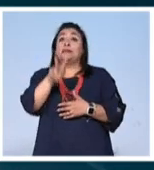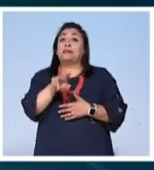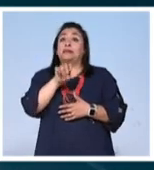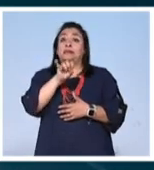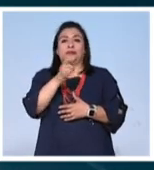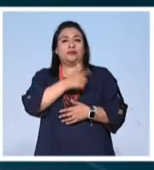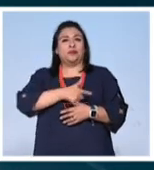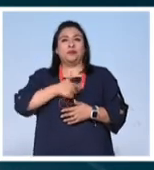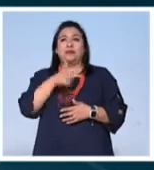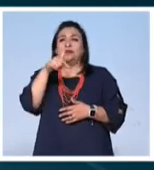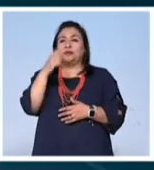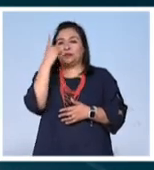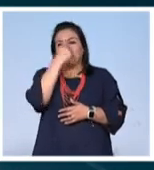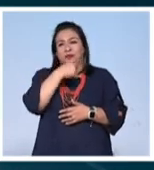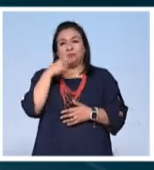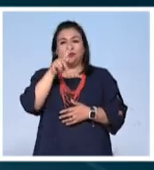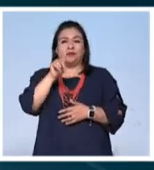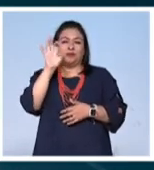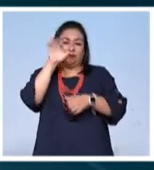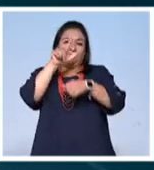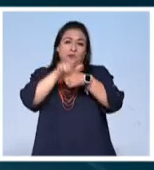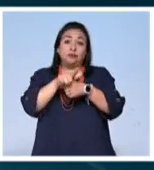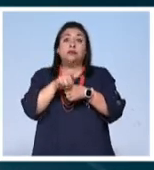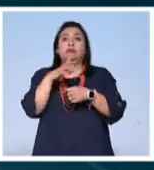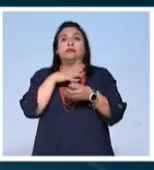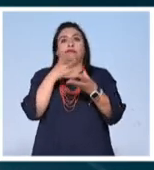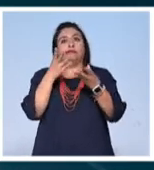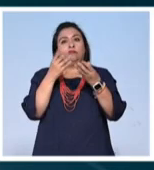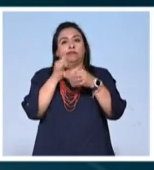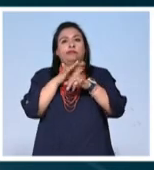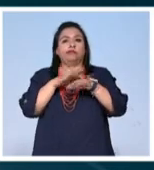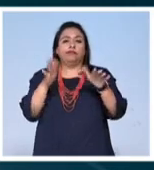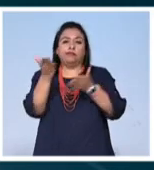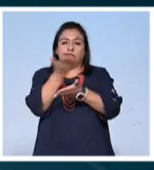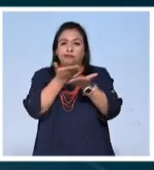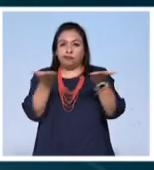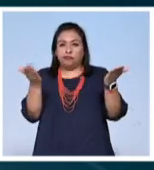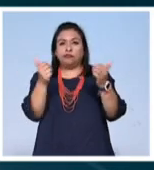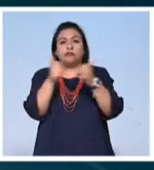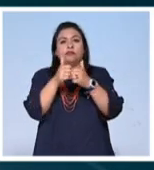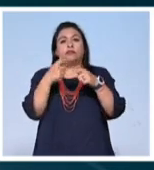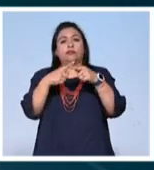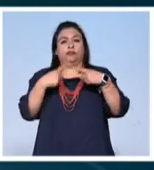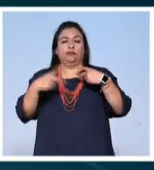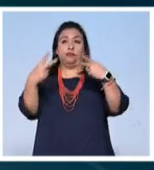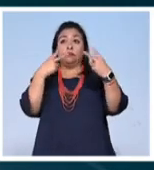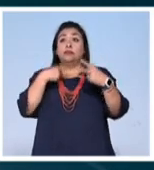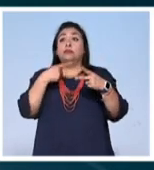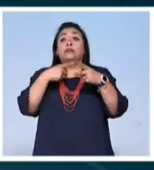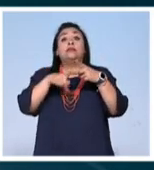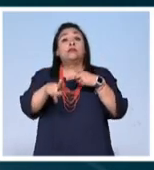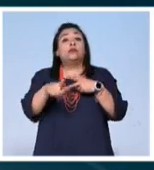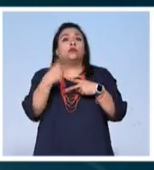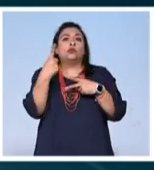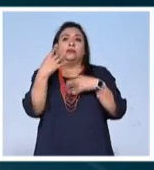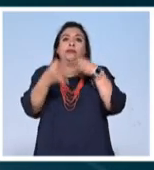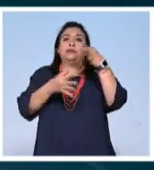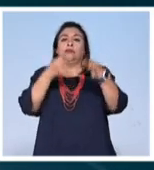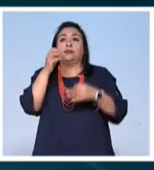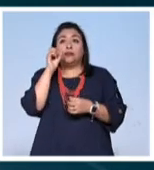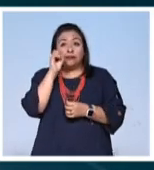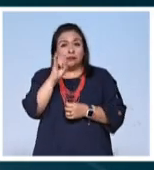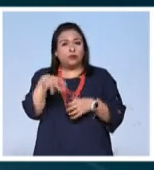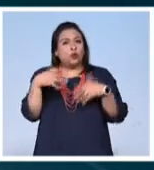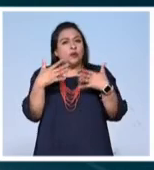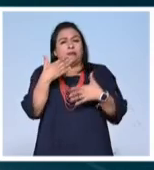verdad es un placer estar en esta hora cultural de la televisión mexicana. Tenemos muchas cosas que compartir con nuestro público. Muchas cosas y empezamos con una gran noticia. Sí,